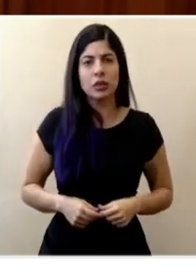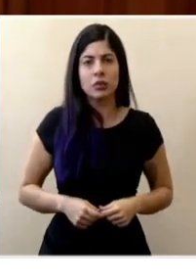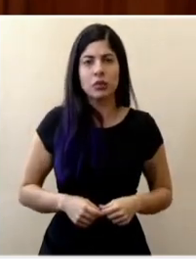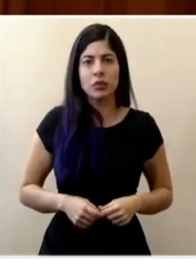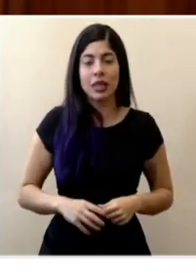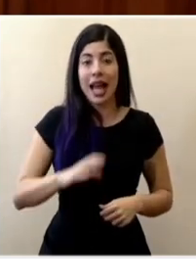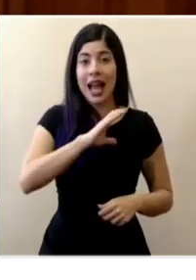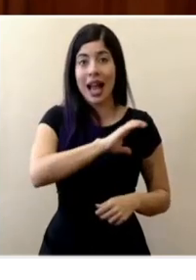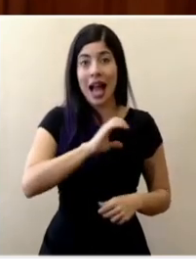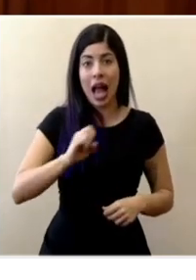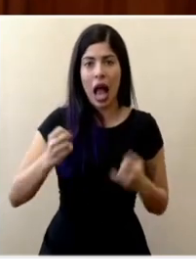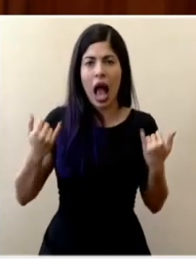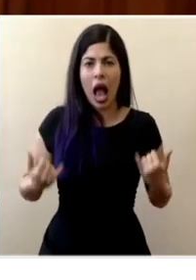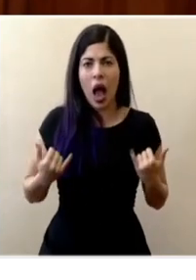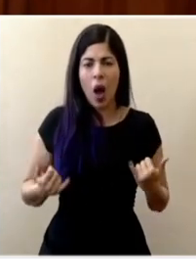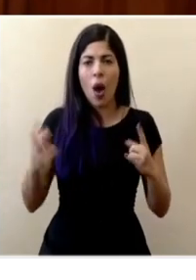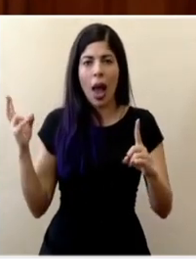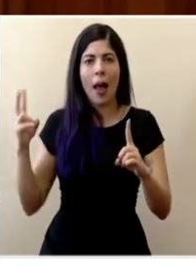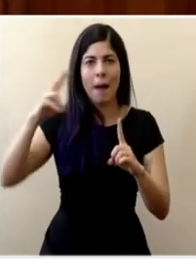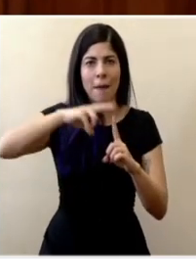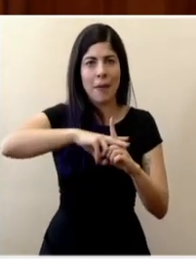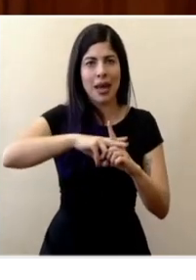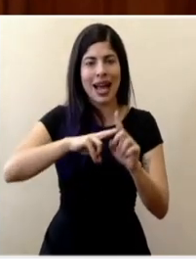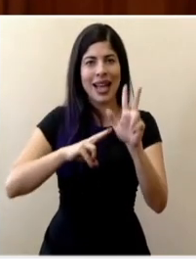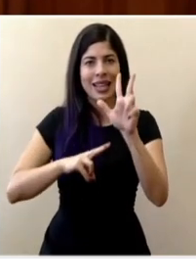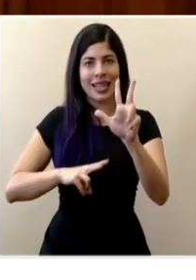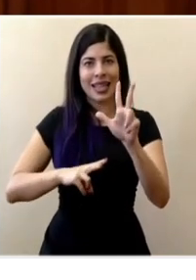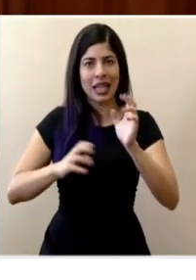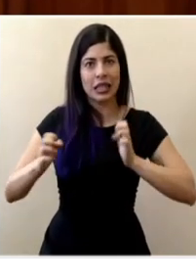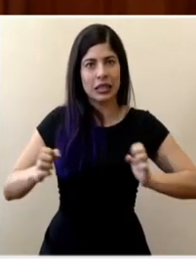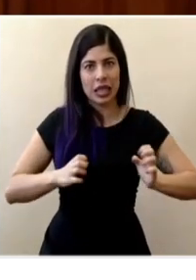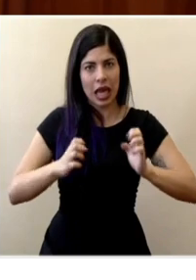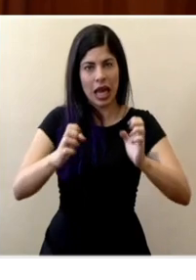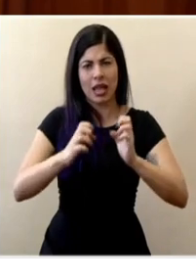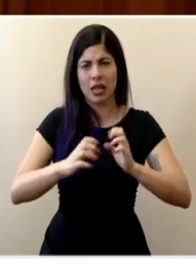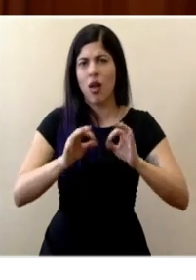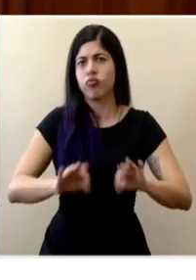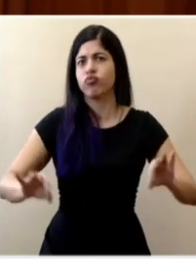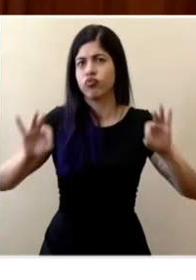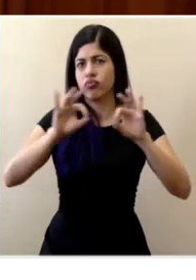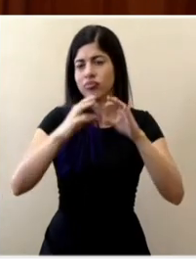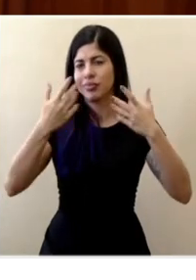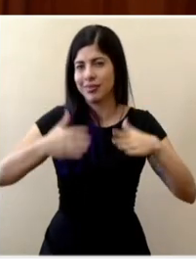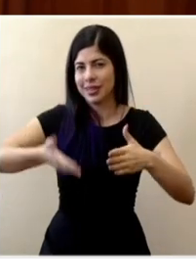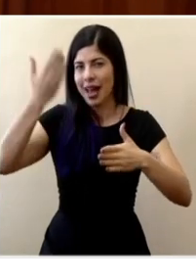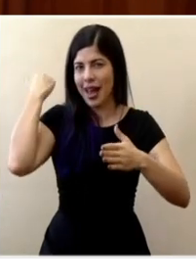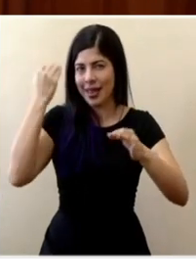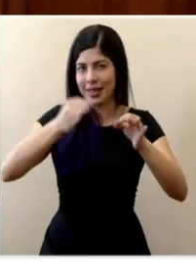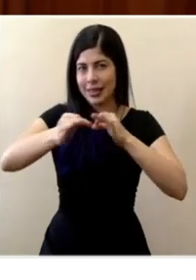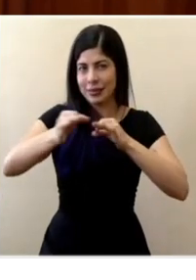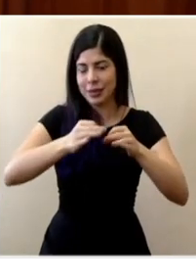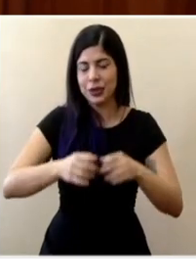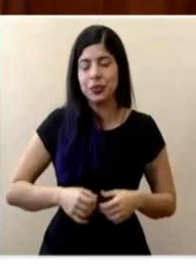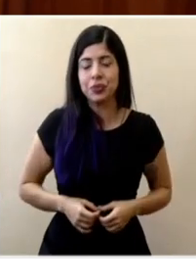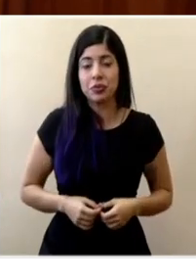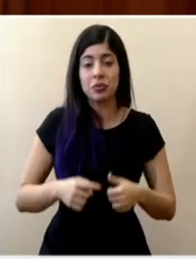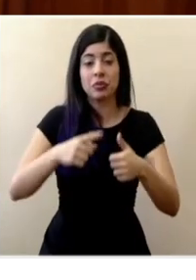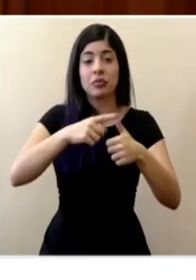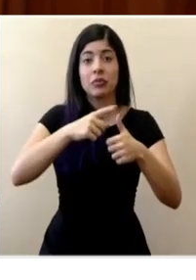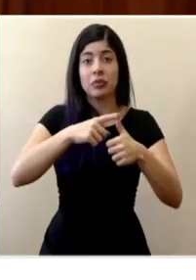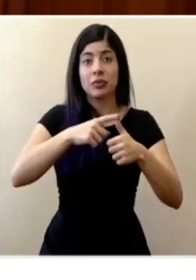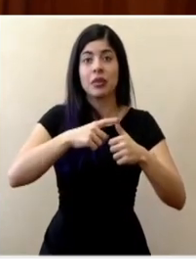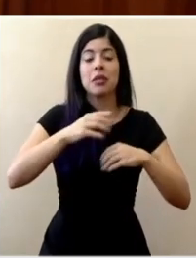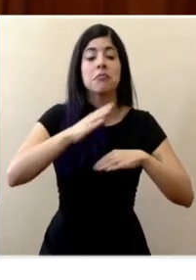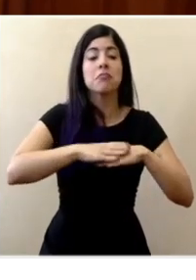La Caja está implementando tres estrategias fundamentales que ya han sido comentadas anteriormente. Uno es la